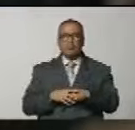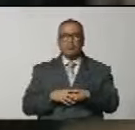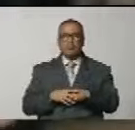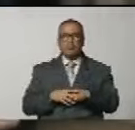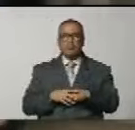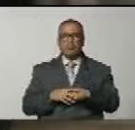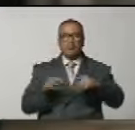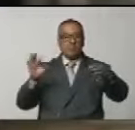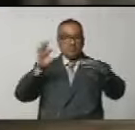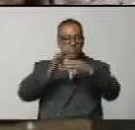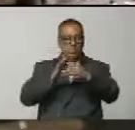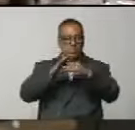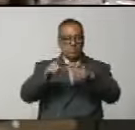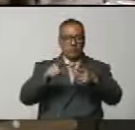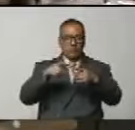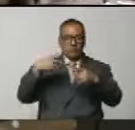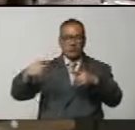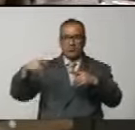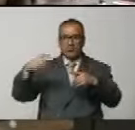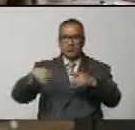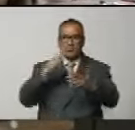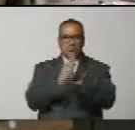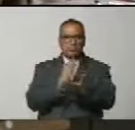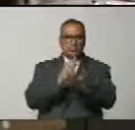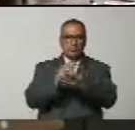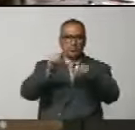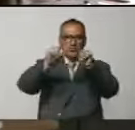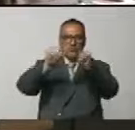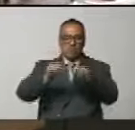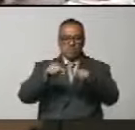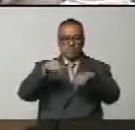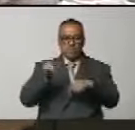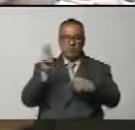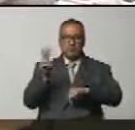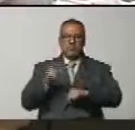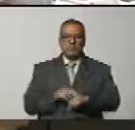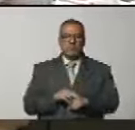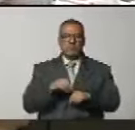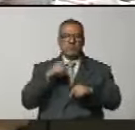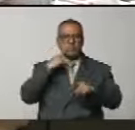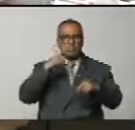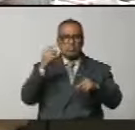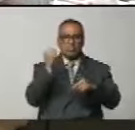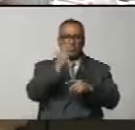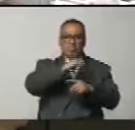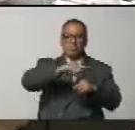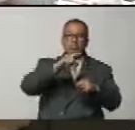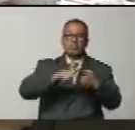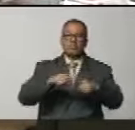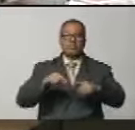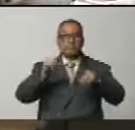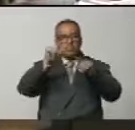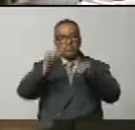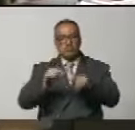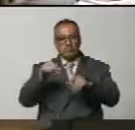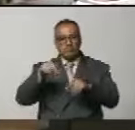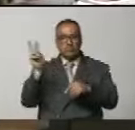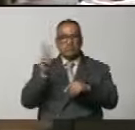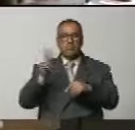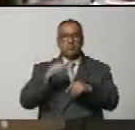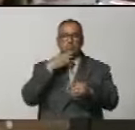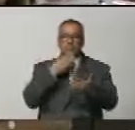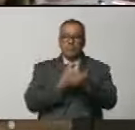En conexión con la ultraderecha, que cada vez es menos en Venezuela, con la violencia, que cada vez es menos en Venezuela,